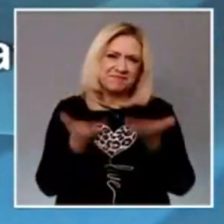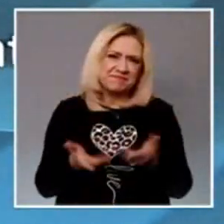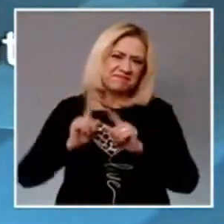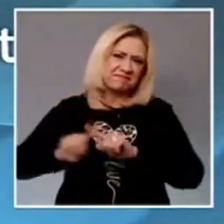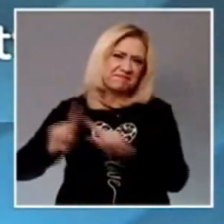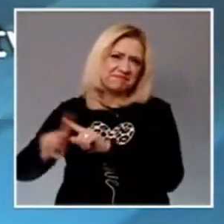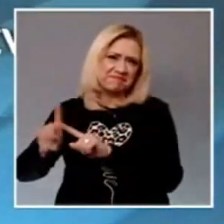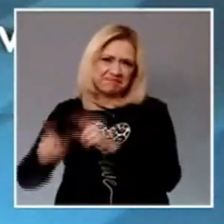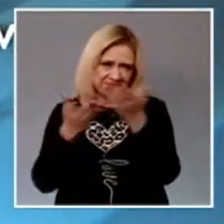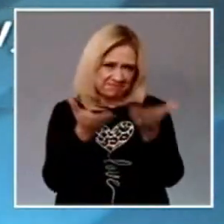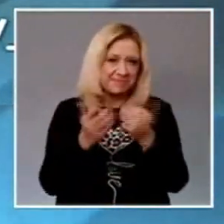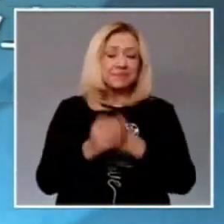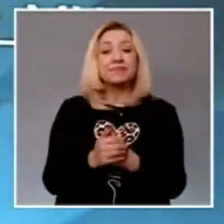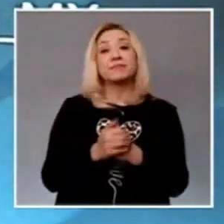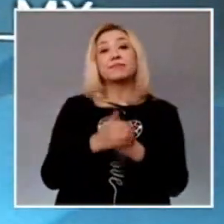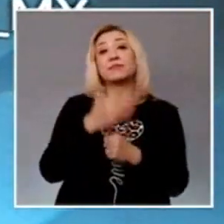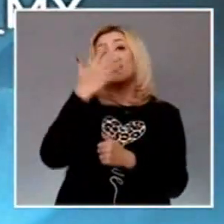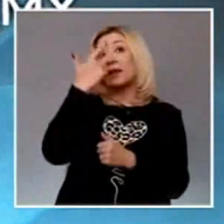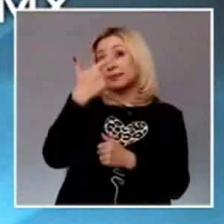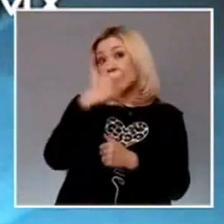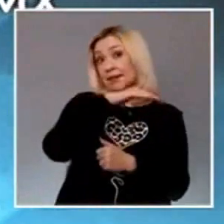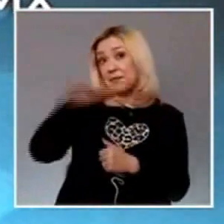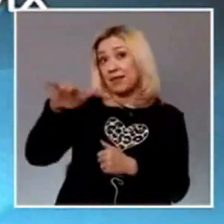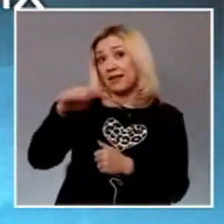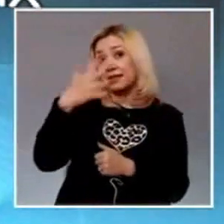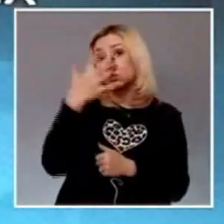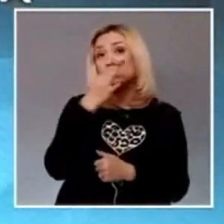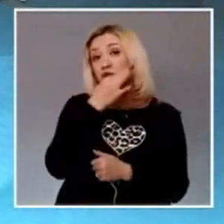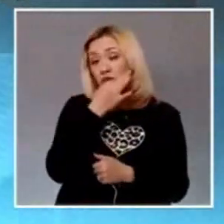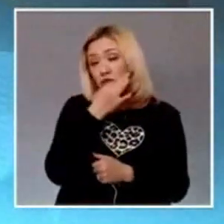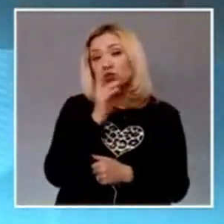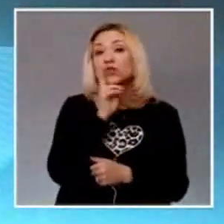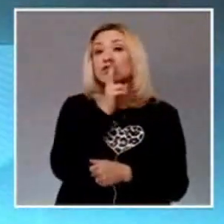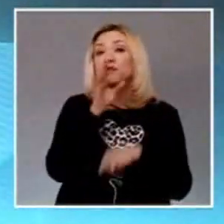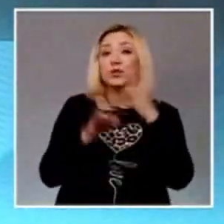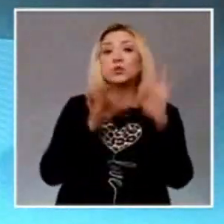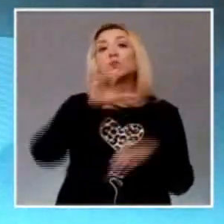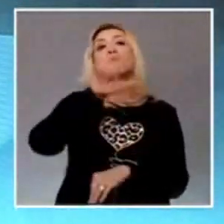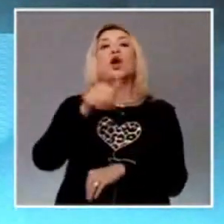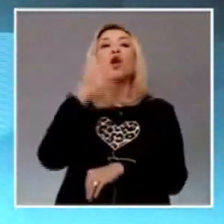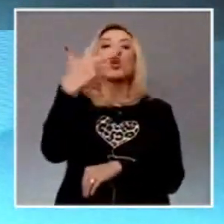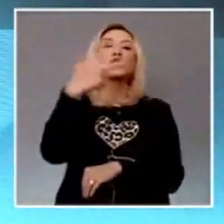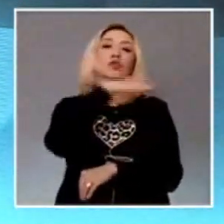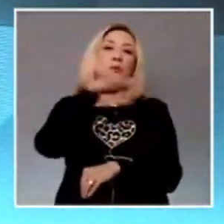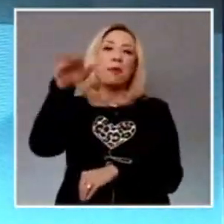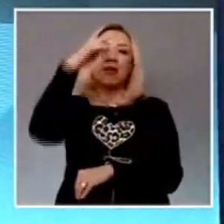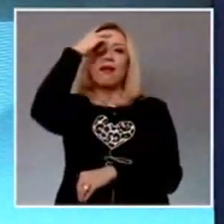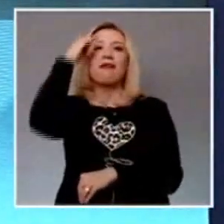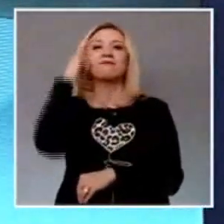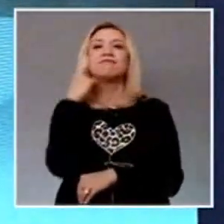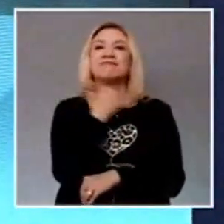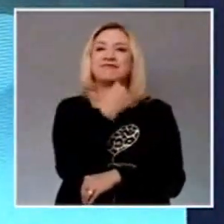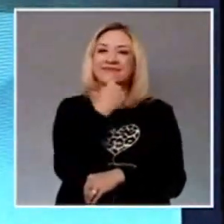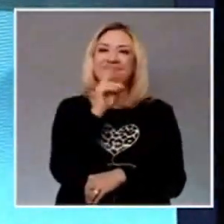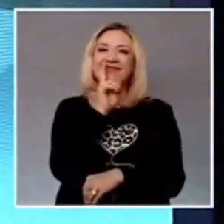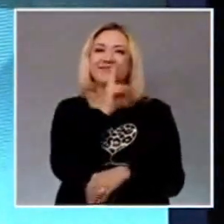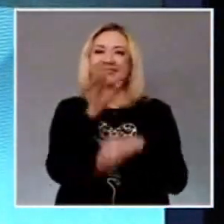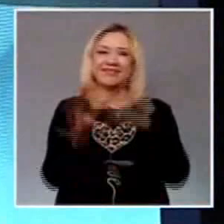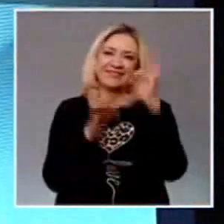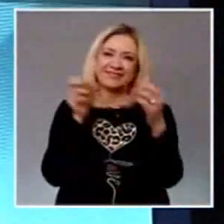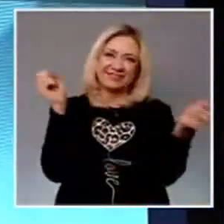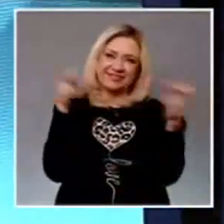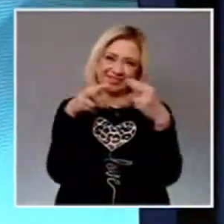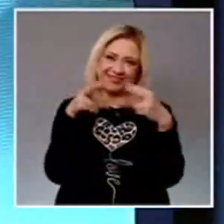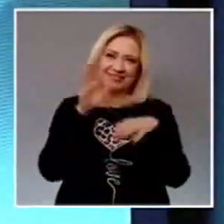nuestro avance informativo a las 19.30 horas y el noticiero nocturno a las 20.30 horas. Soy Lorena Sánchez Cabrera y le deseo que siga